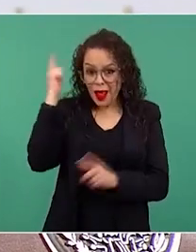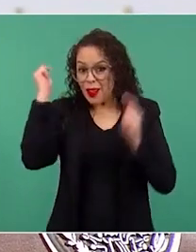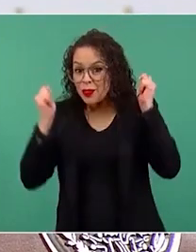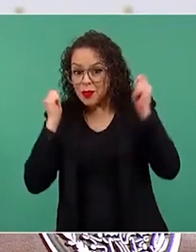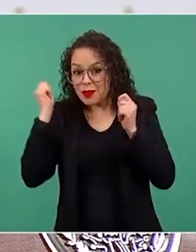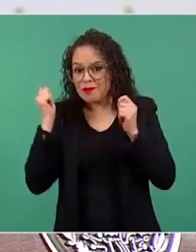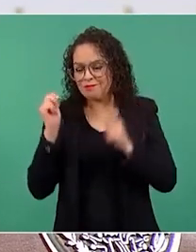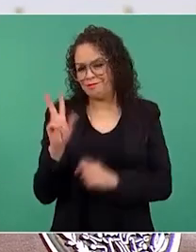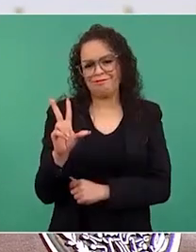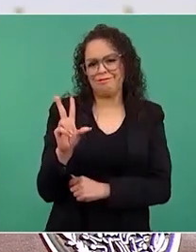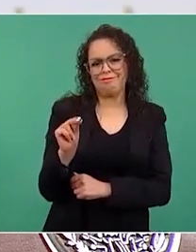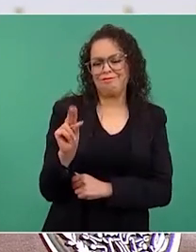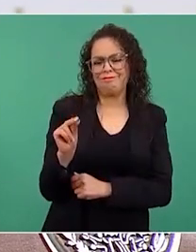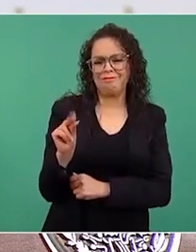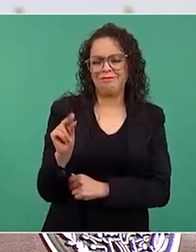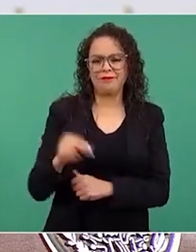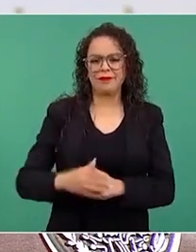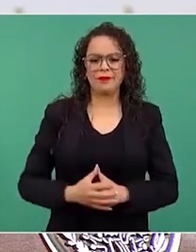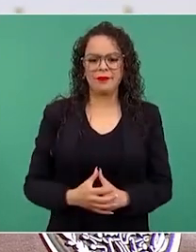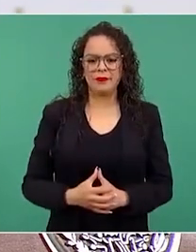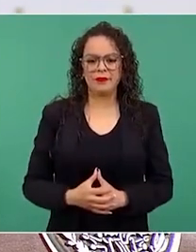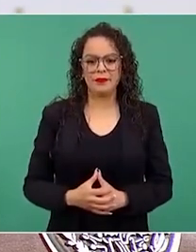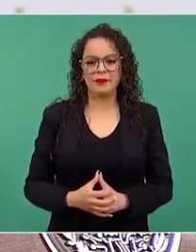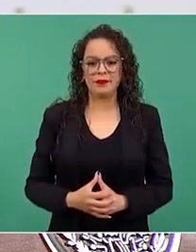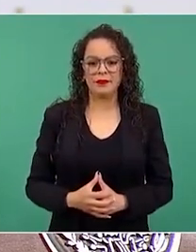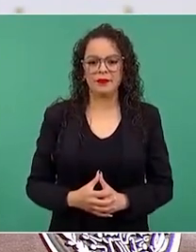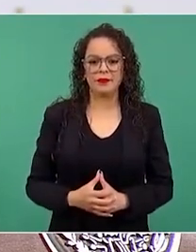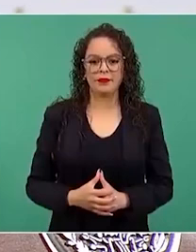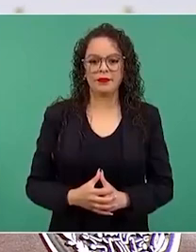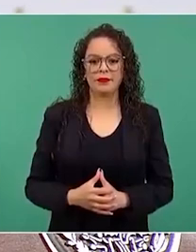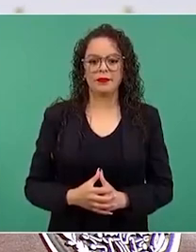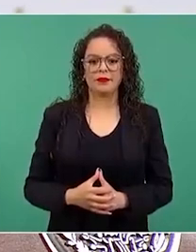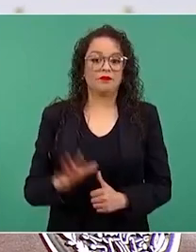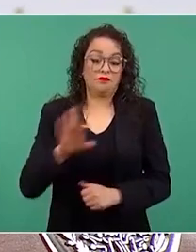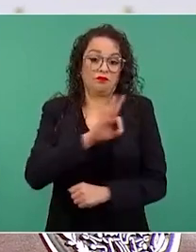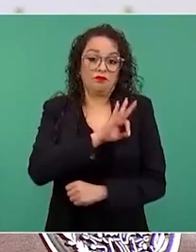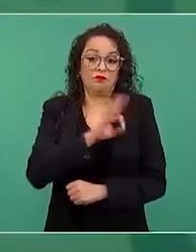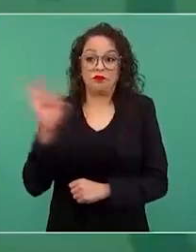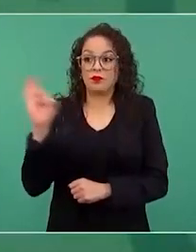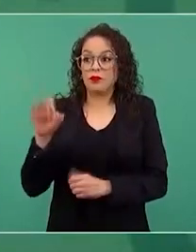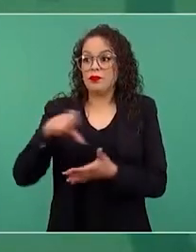Se pudo haber adquirido terreno de